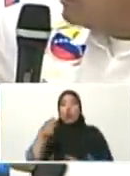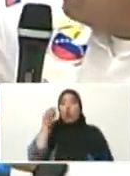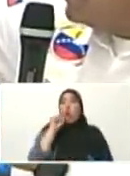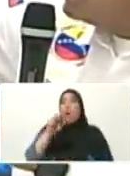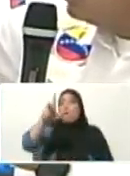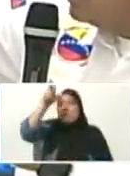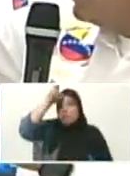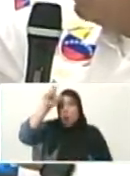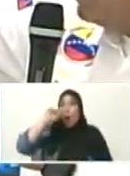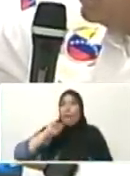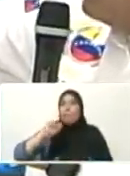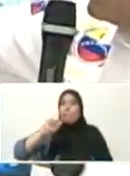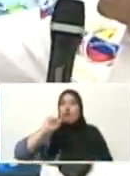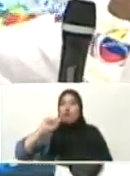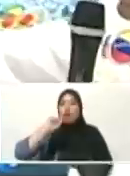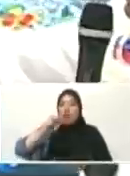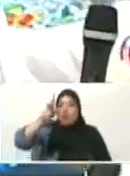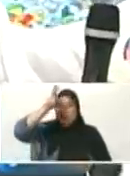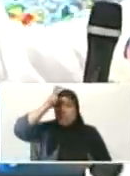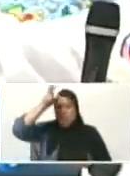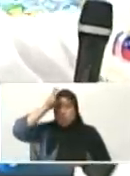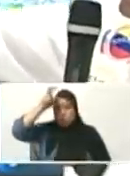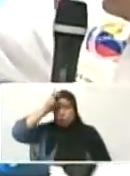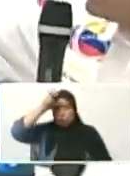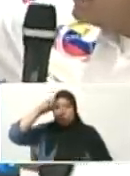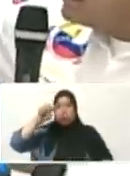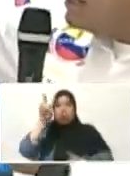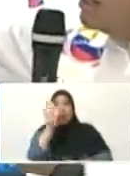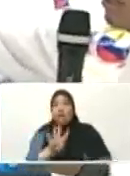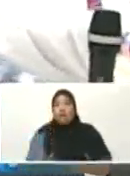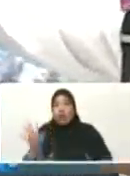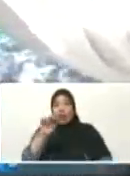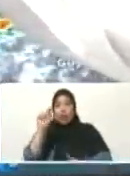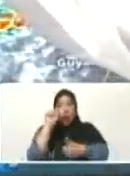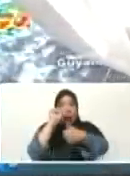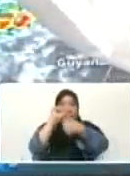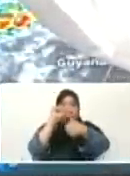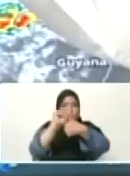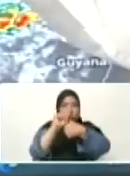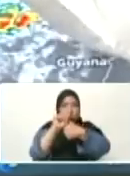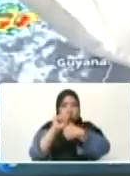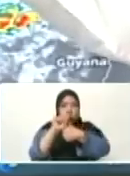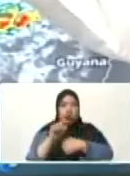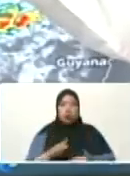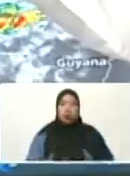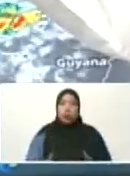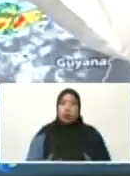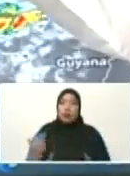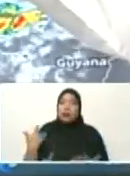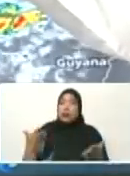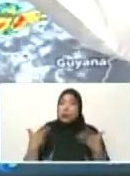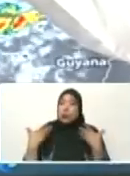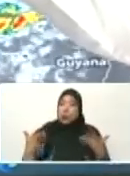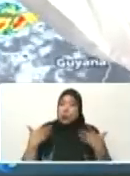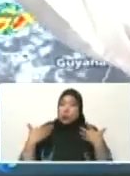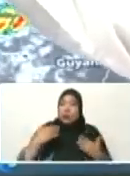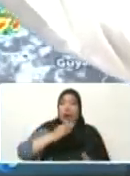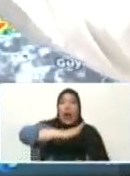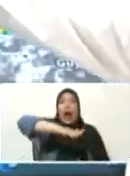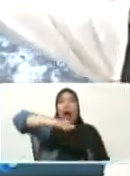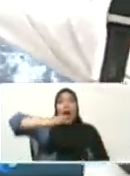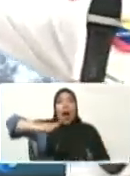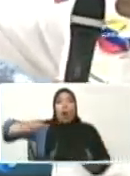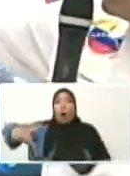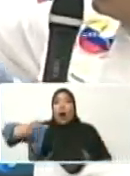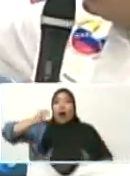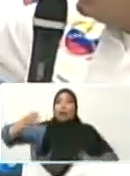Fijo, la península de Paraguaná. Debido a que estará trasladándose sobre aguas muy calientes en el mar Caribe venezolano,